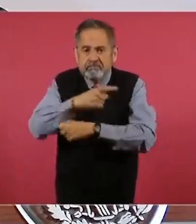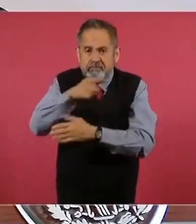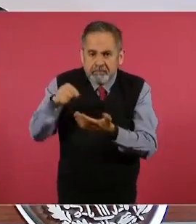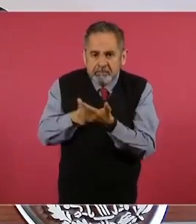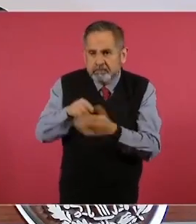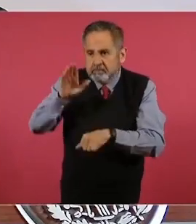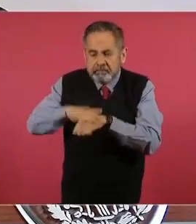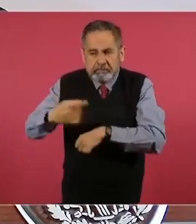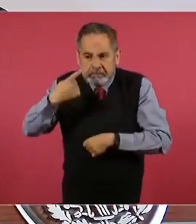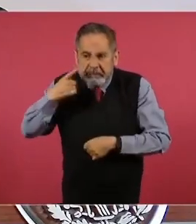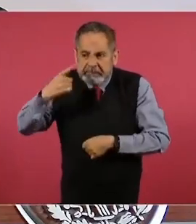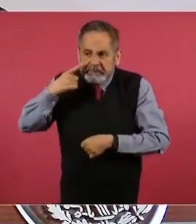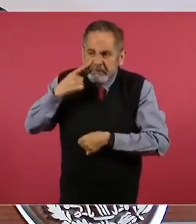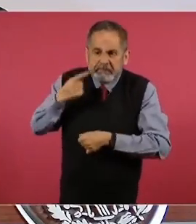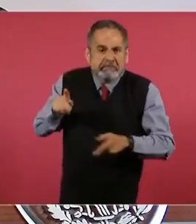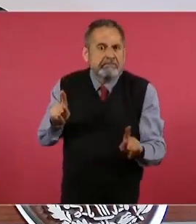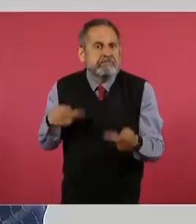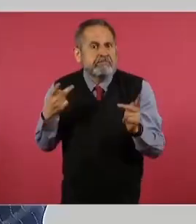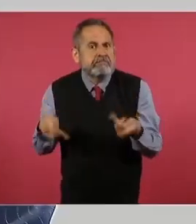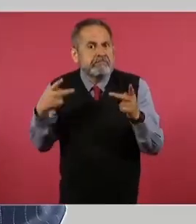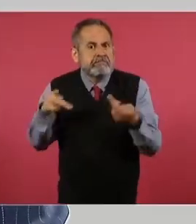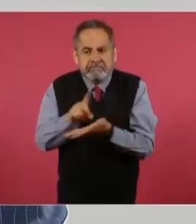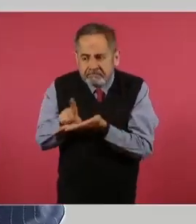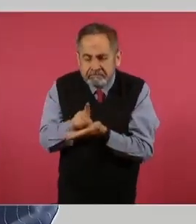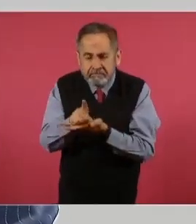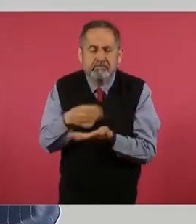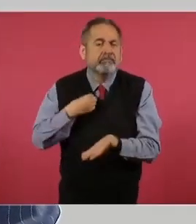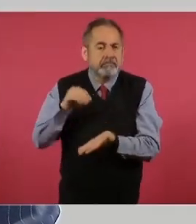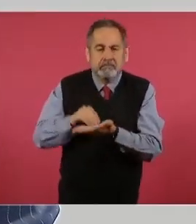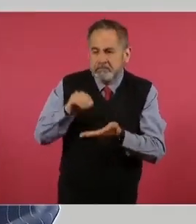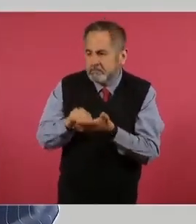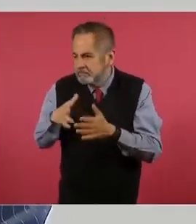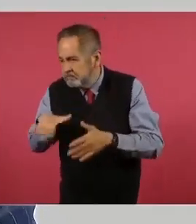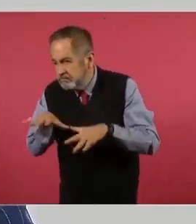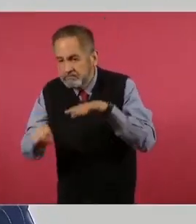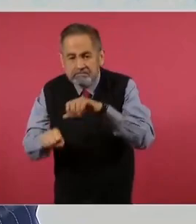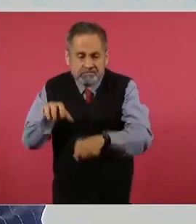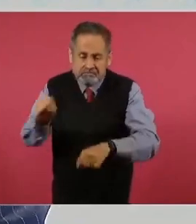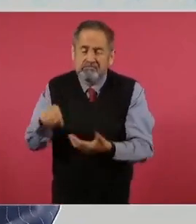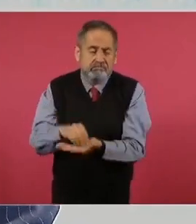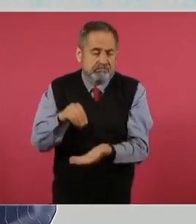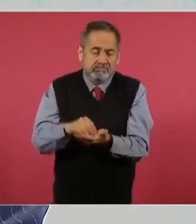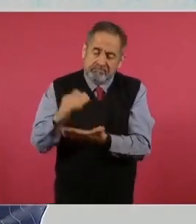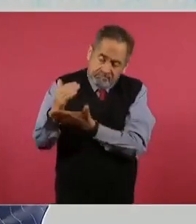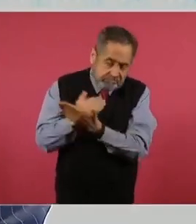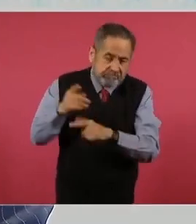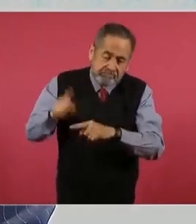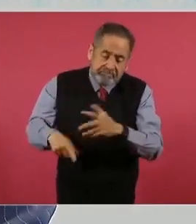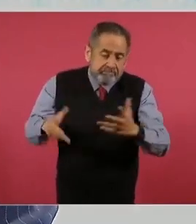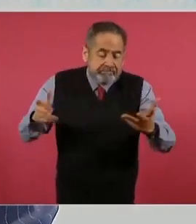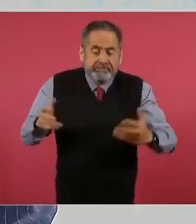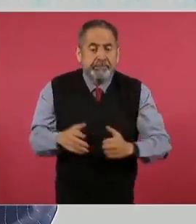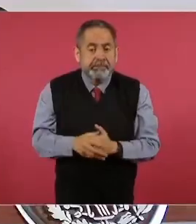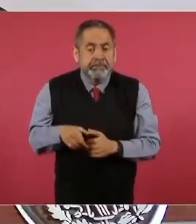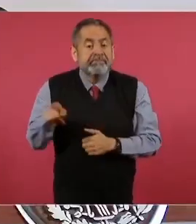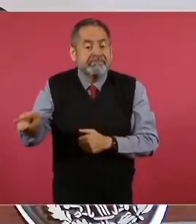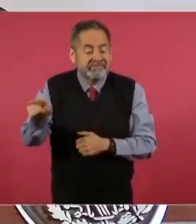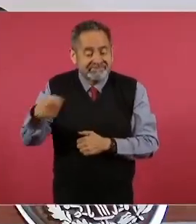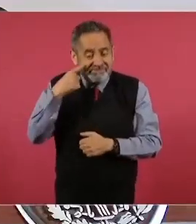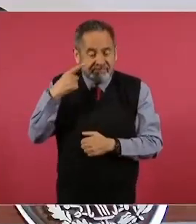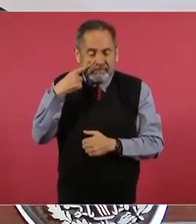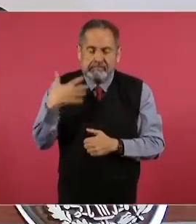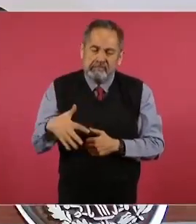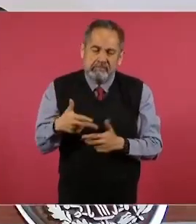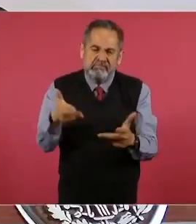se sigue atacando el narcomenudeo en la entidad. Además, el homicidio fue la principal